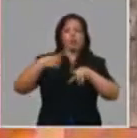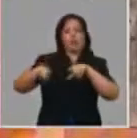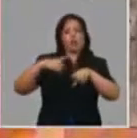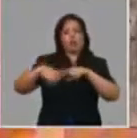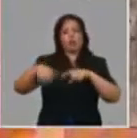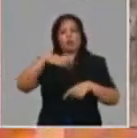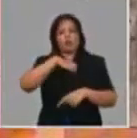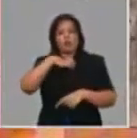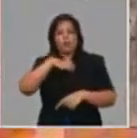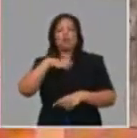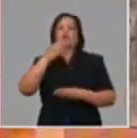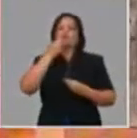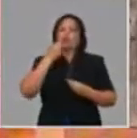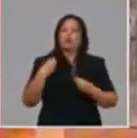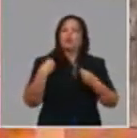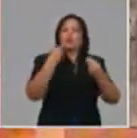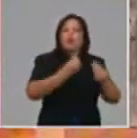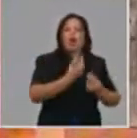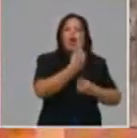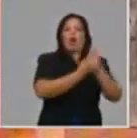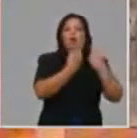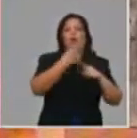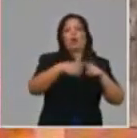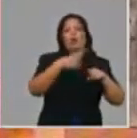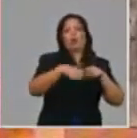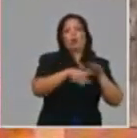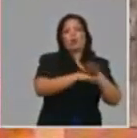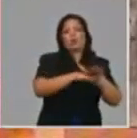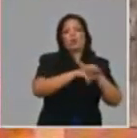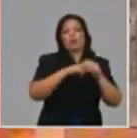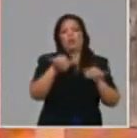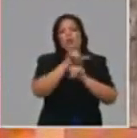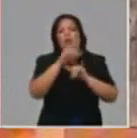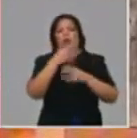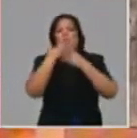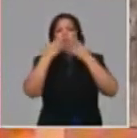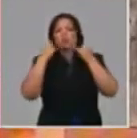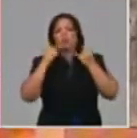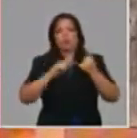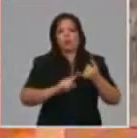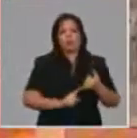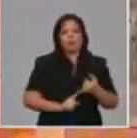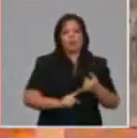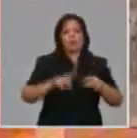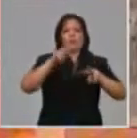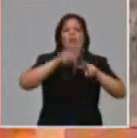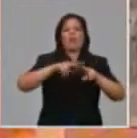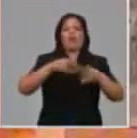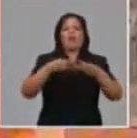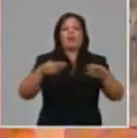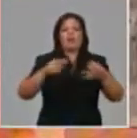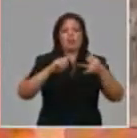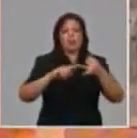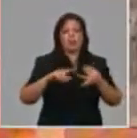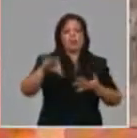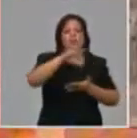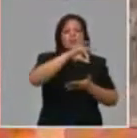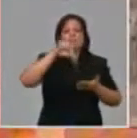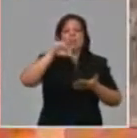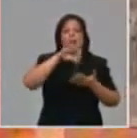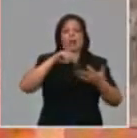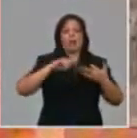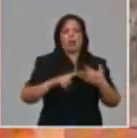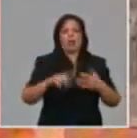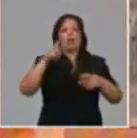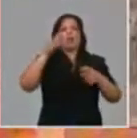algunos productos básicos, como el azúcar, la harina de trigo, la sal, el huevo, y en el momento que las